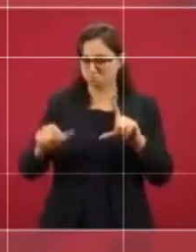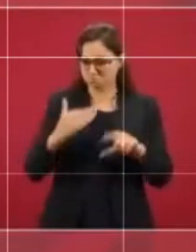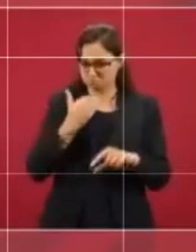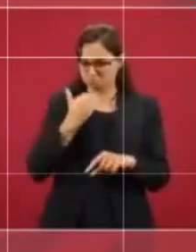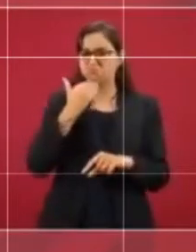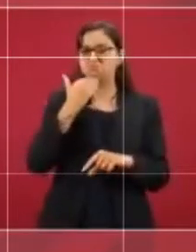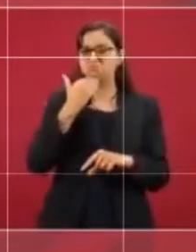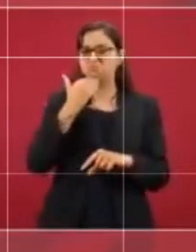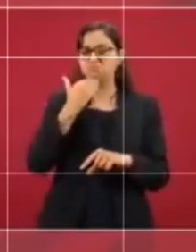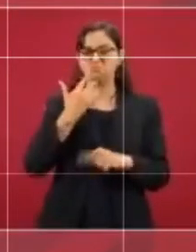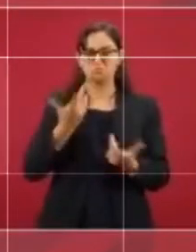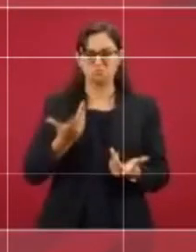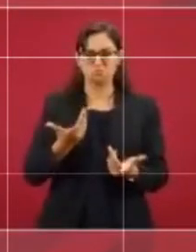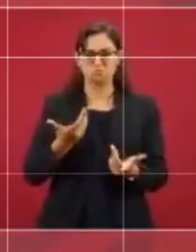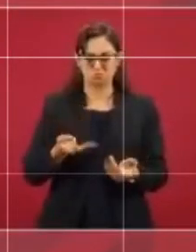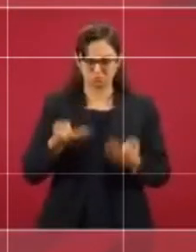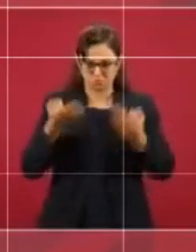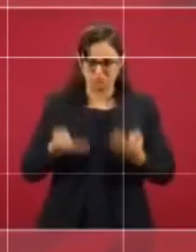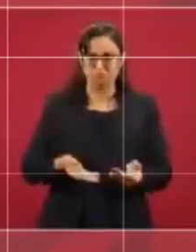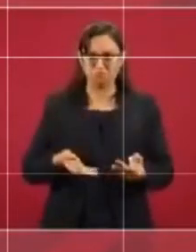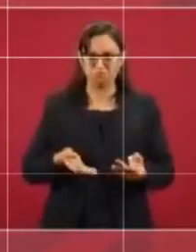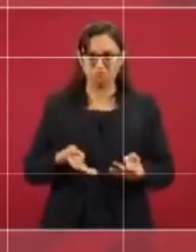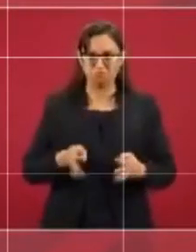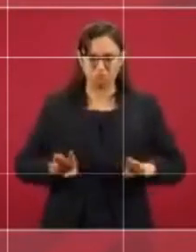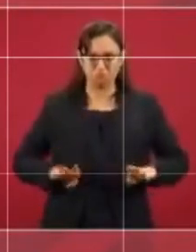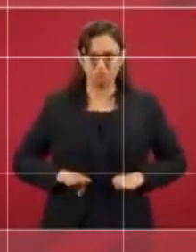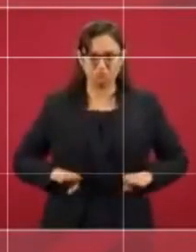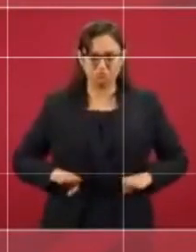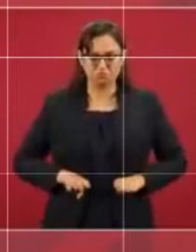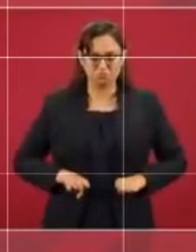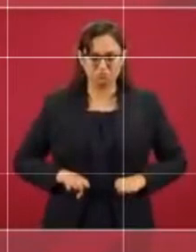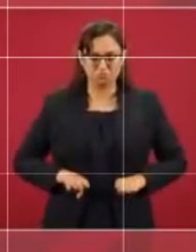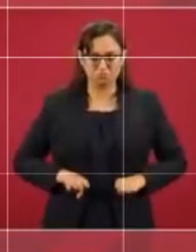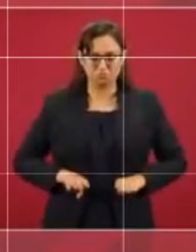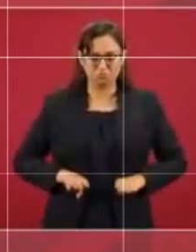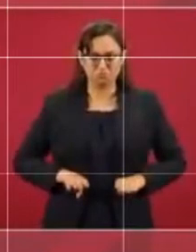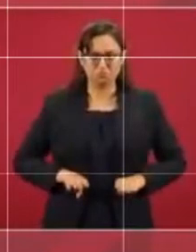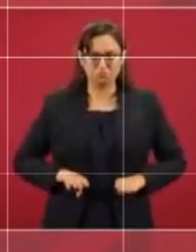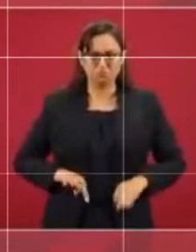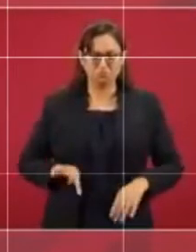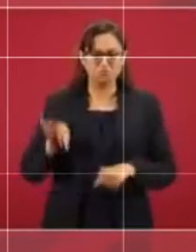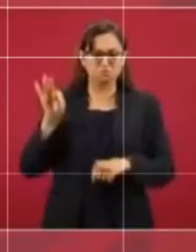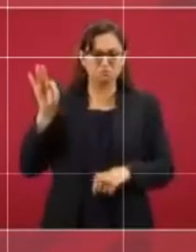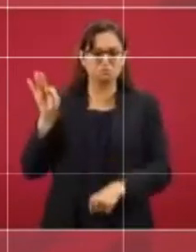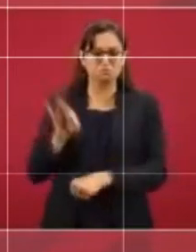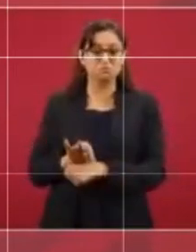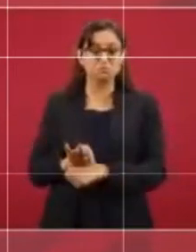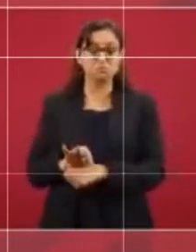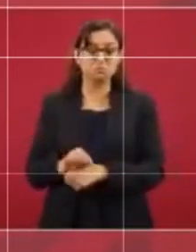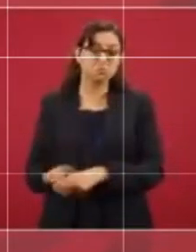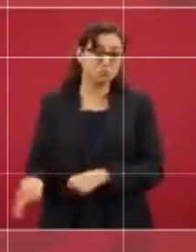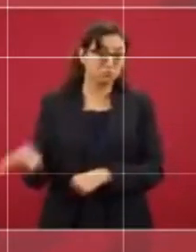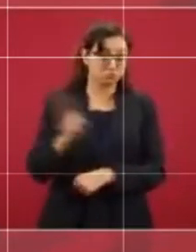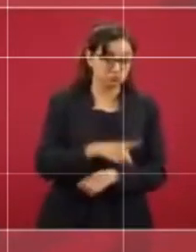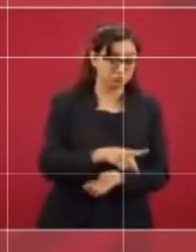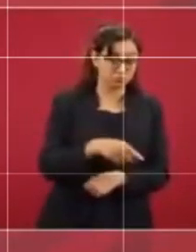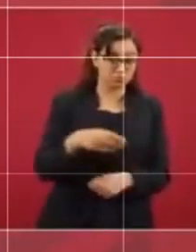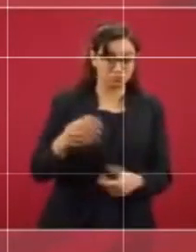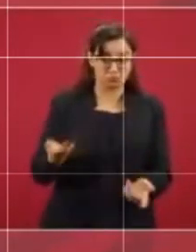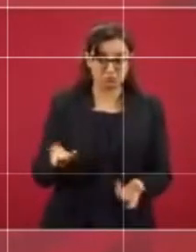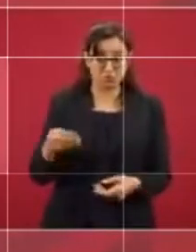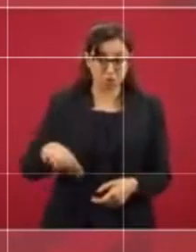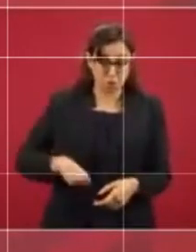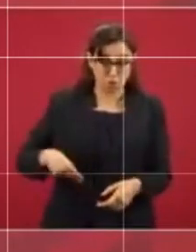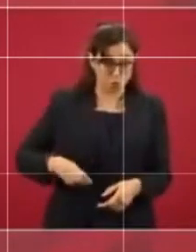y también se habrá de hacer justicia conforme a lo que la ley